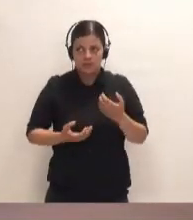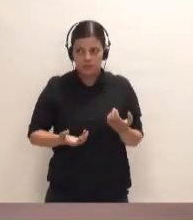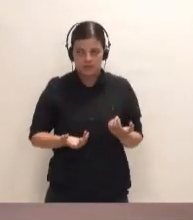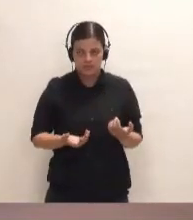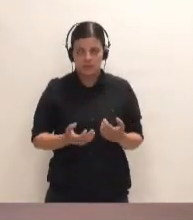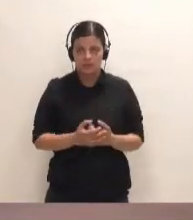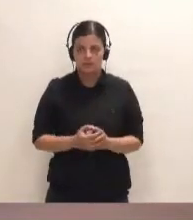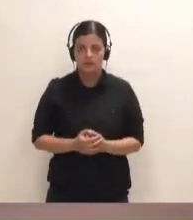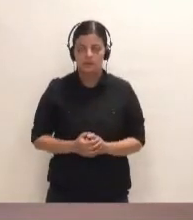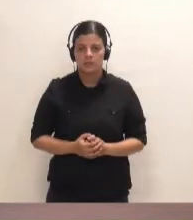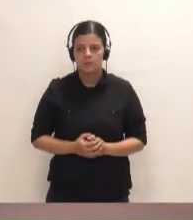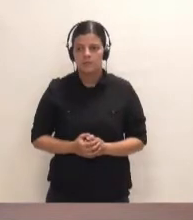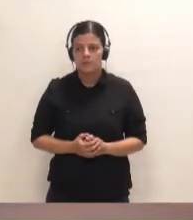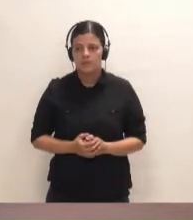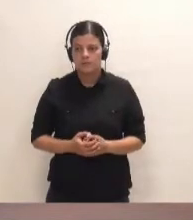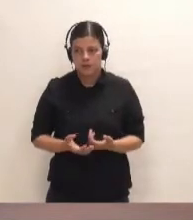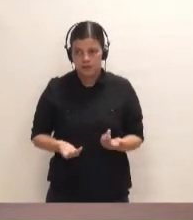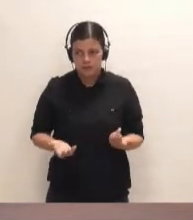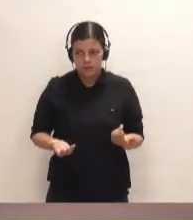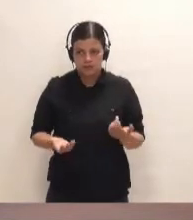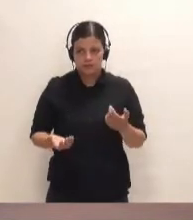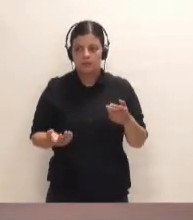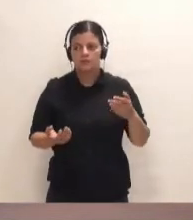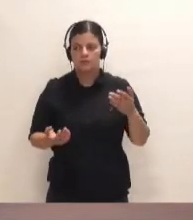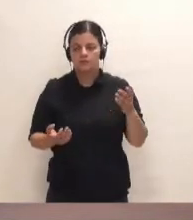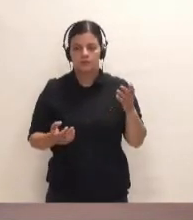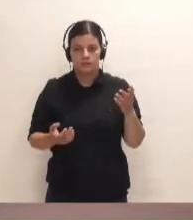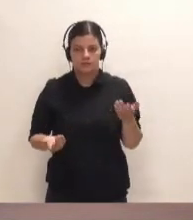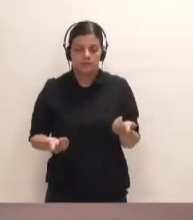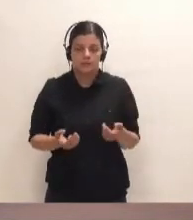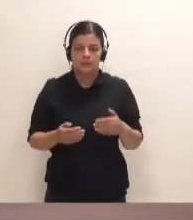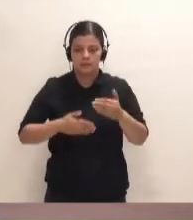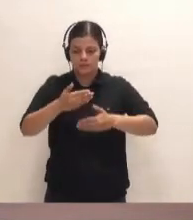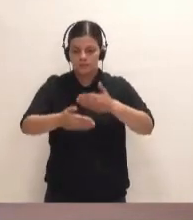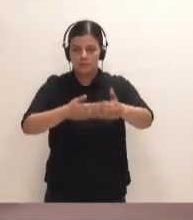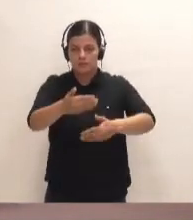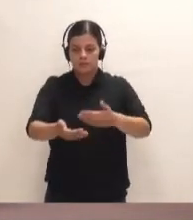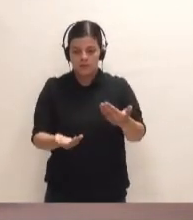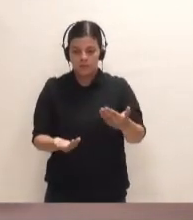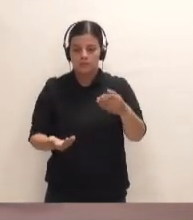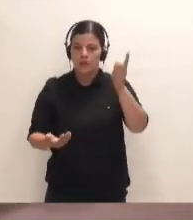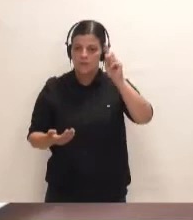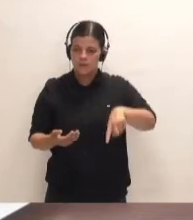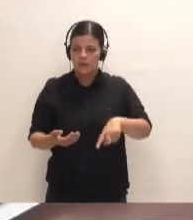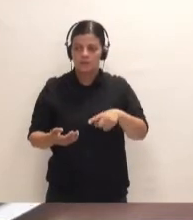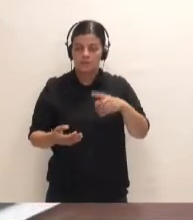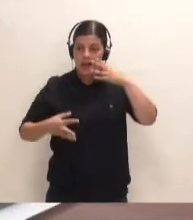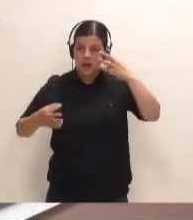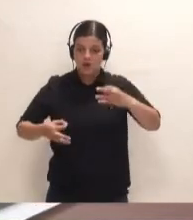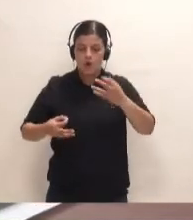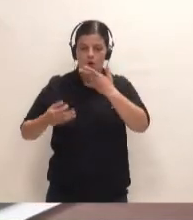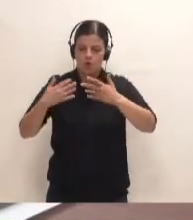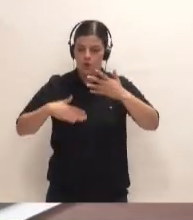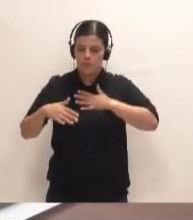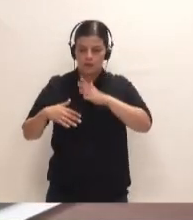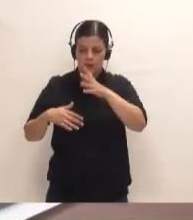el decantamiento del proceso, ¿no? Y yo creo que el conocimiento que se ha tenido de la caducidad